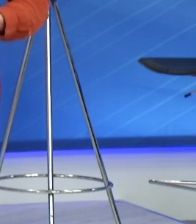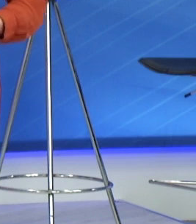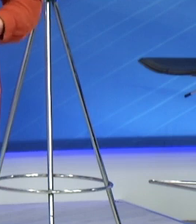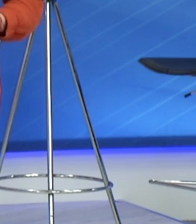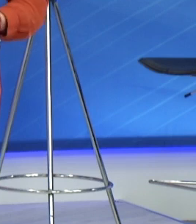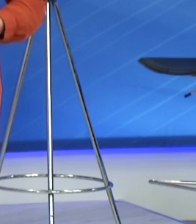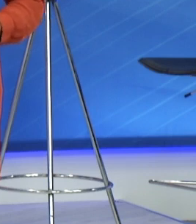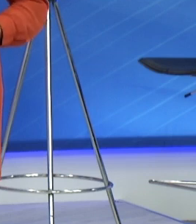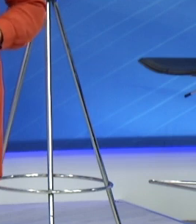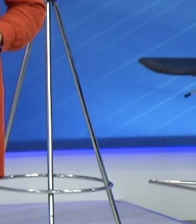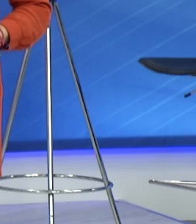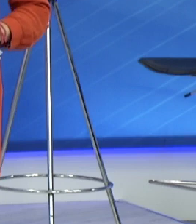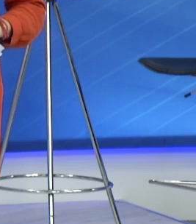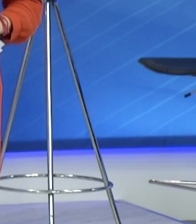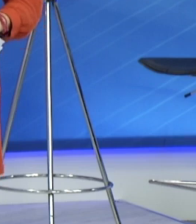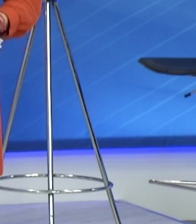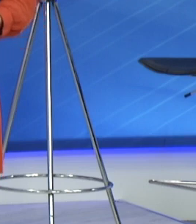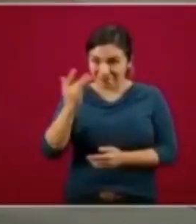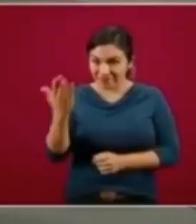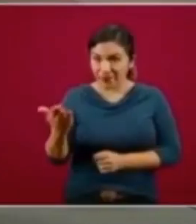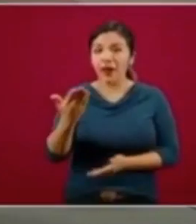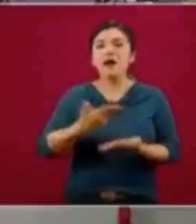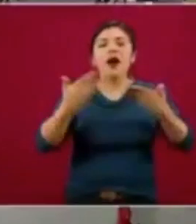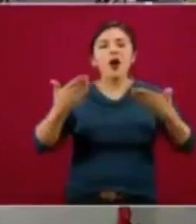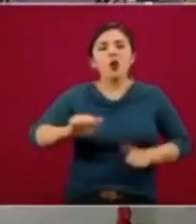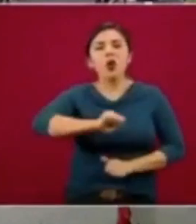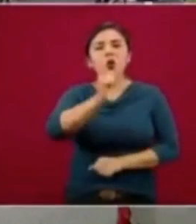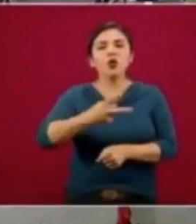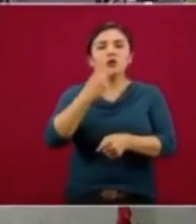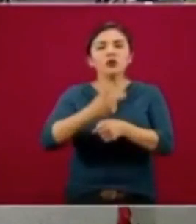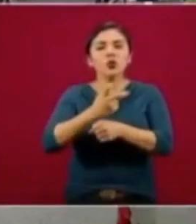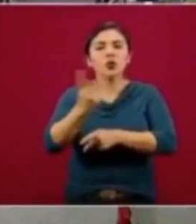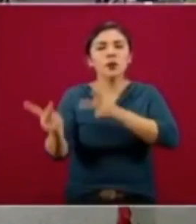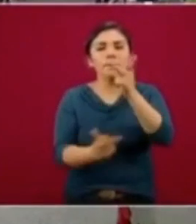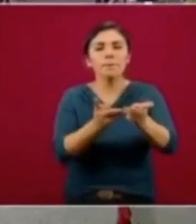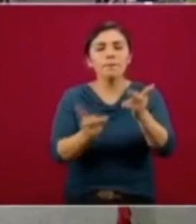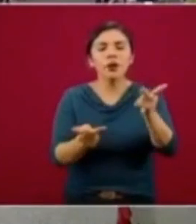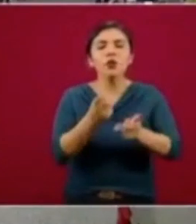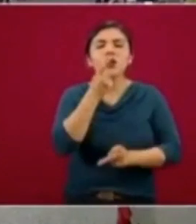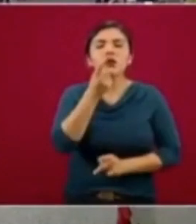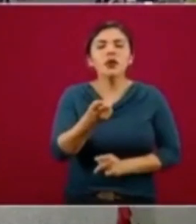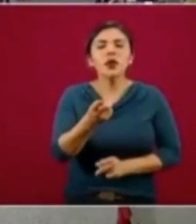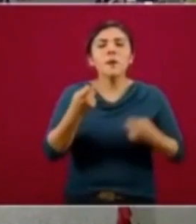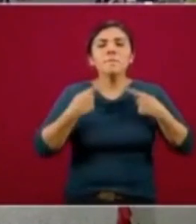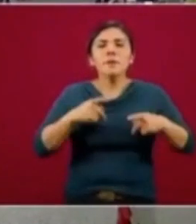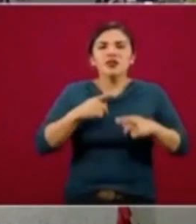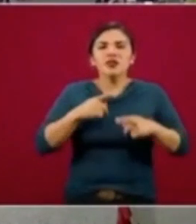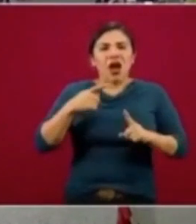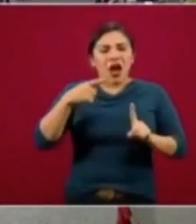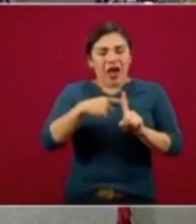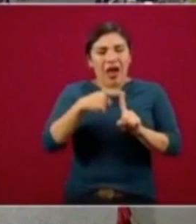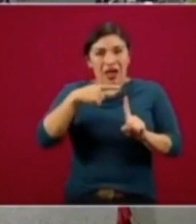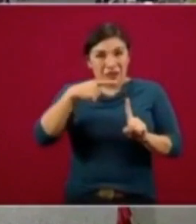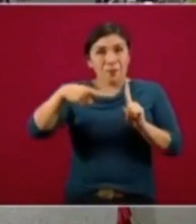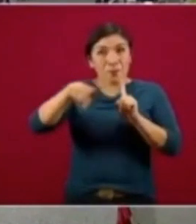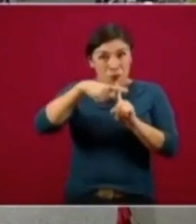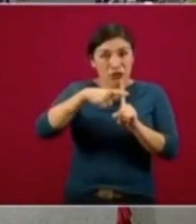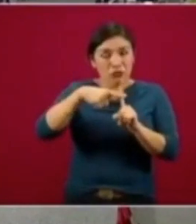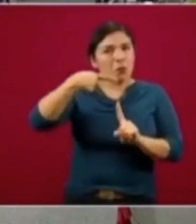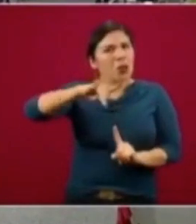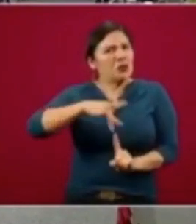hay síntomas. Escuchemos. Ahora sobre los portadores asintomáticos.